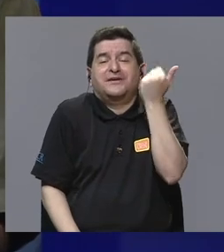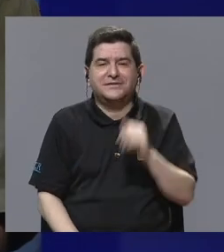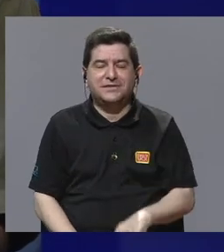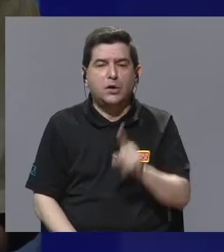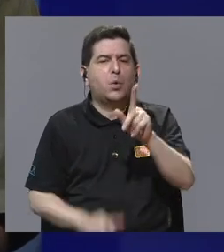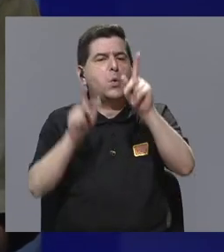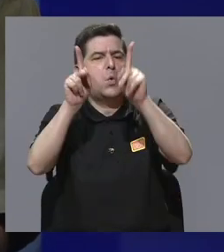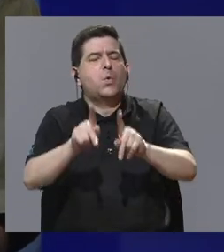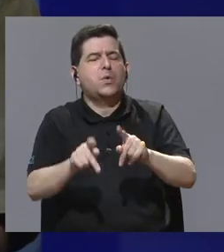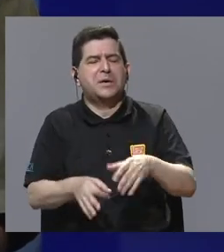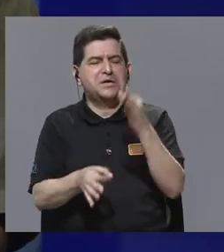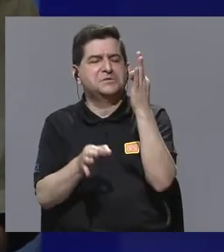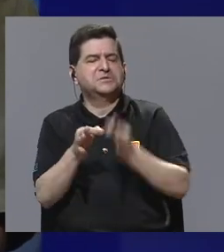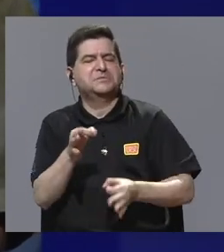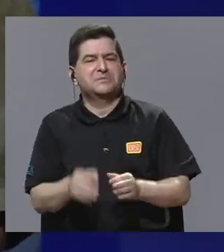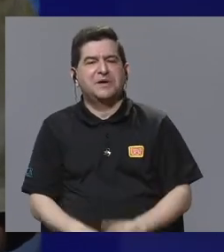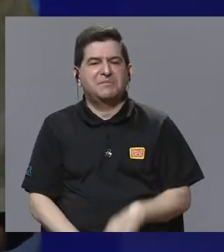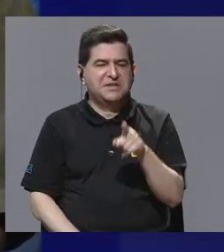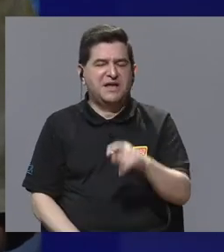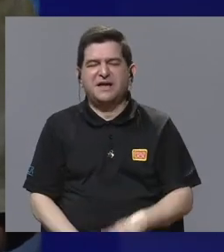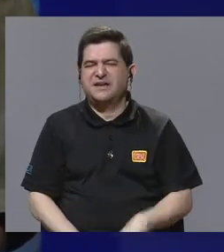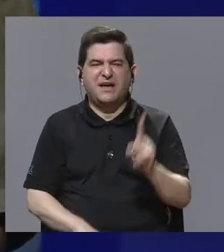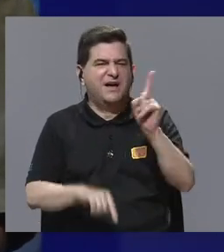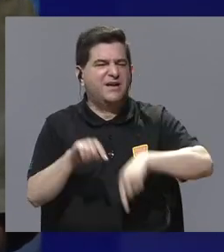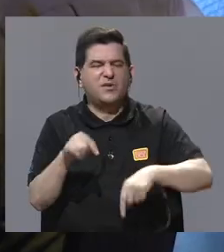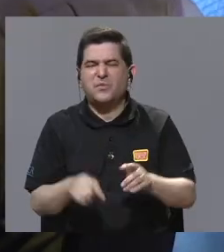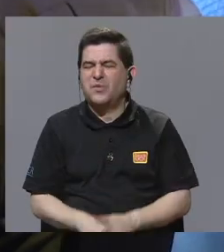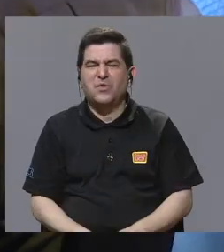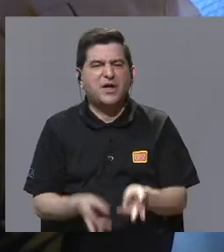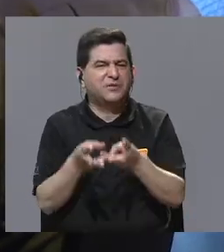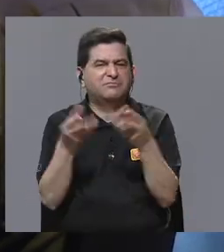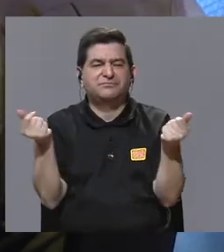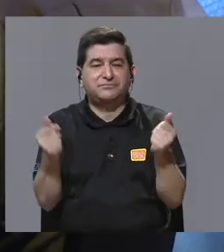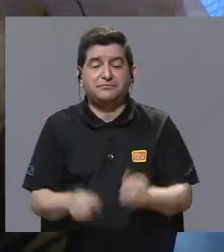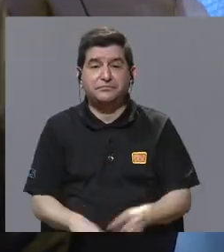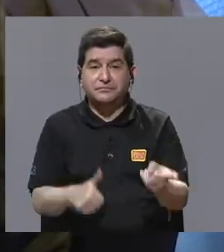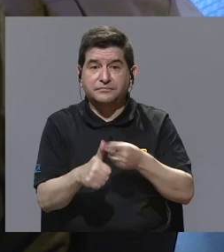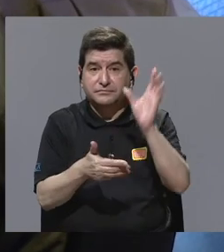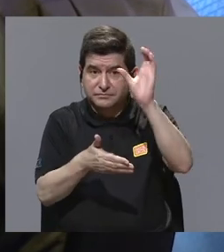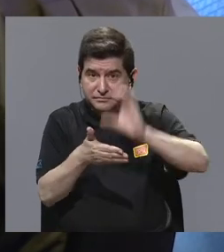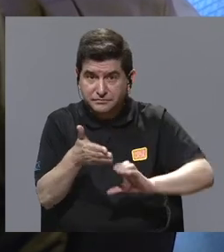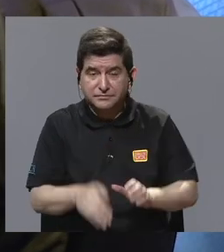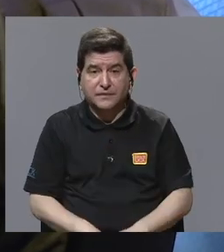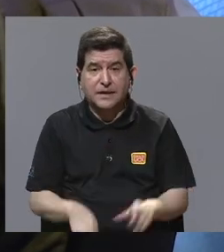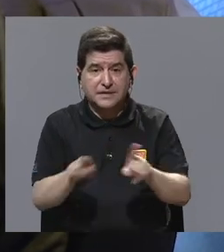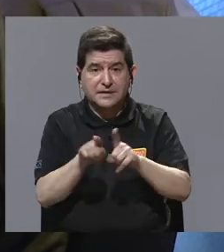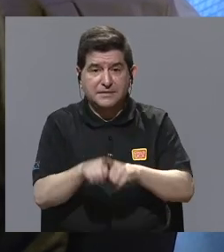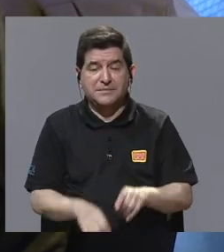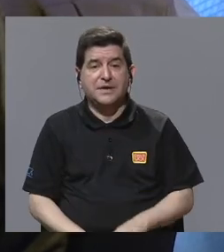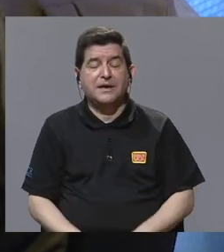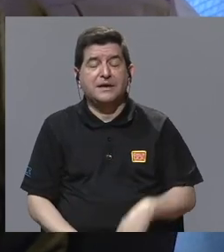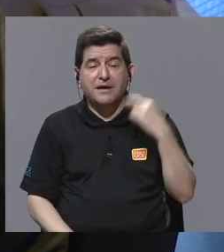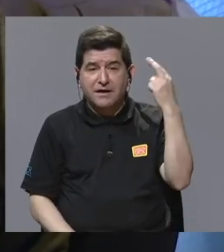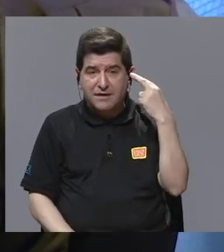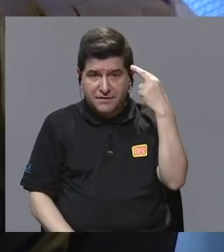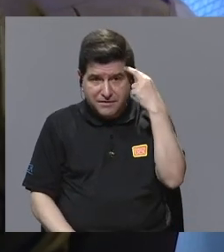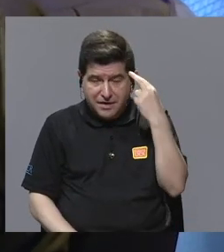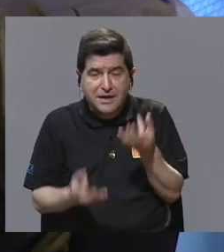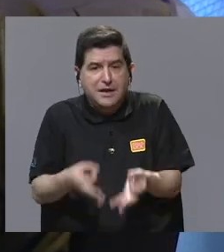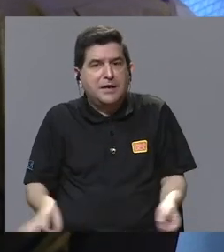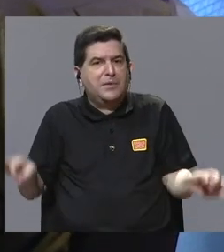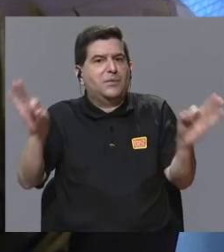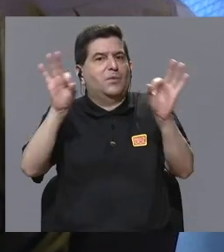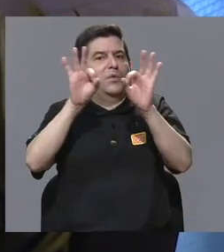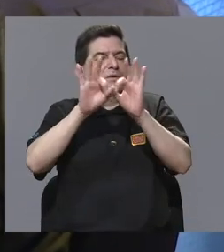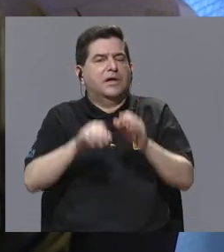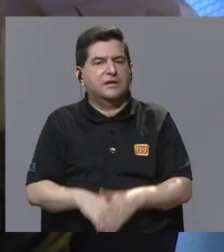que una persona simplemente es la que está siendo incapaz de resolverlo. Y en el primer episodio, en el piloto, también hay una reflexión importante que es